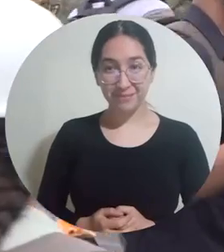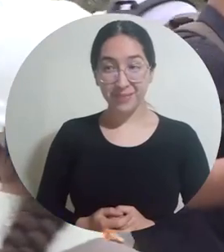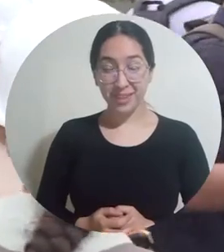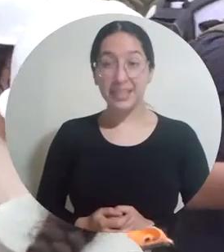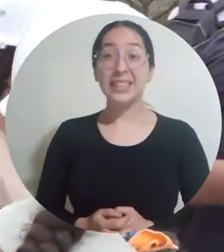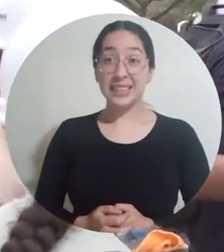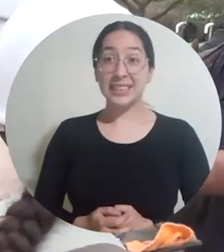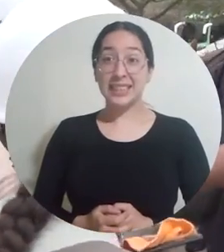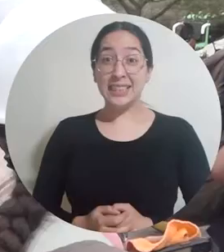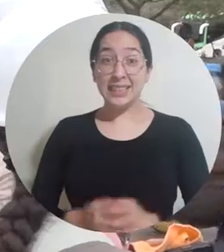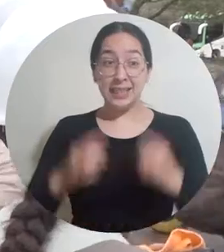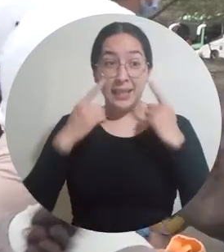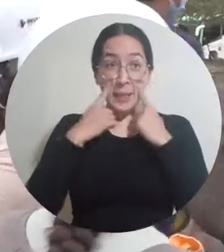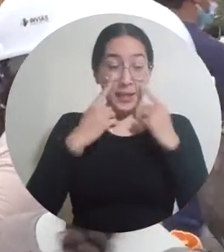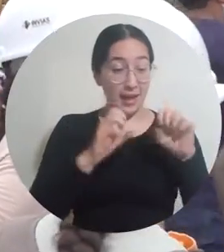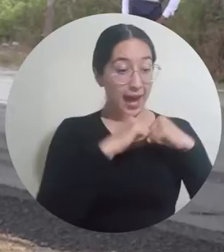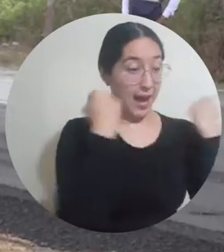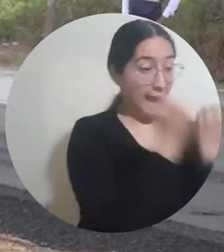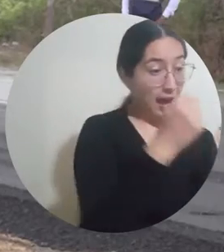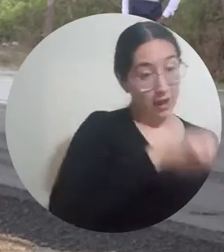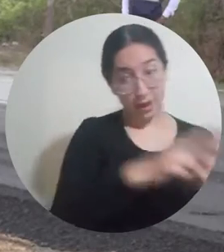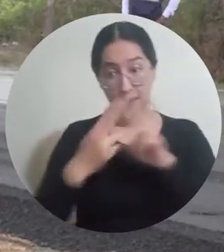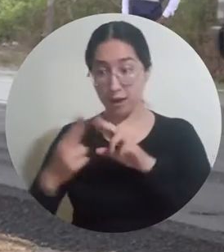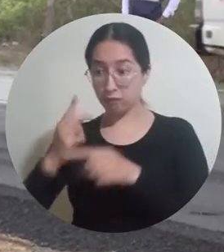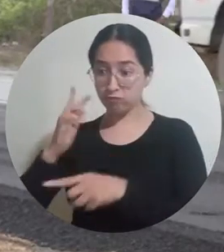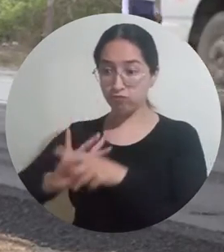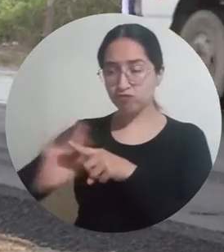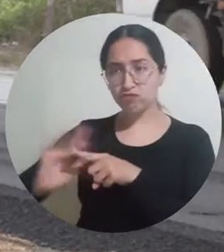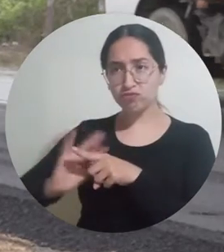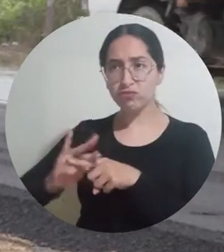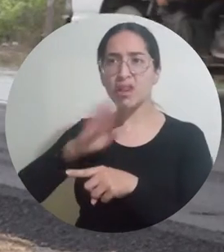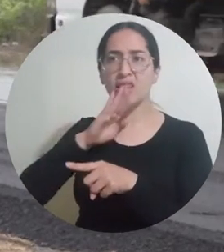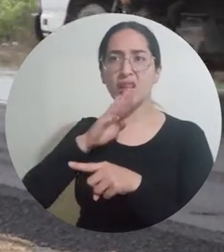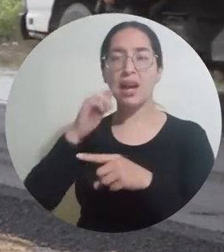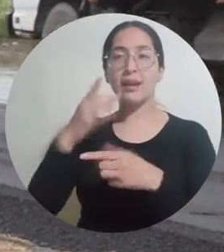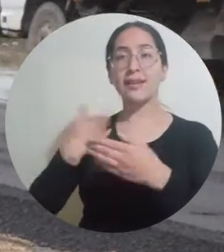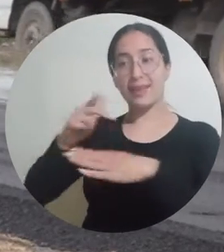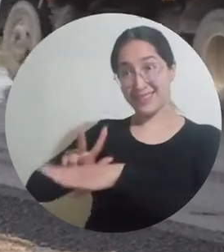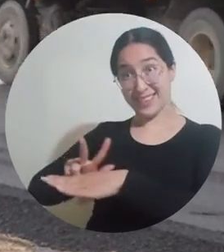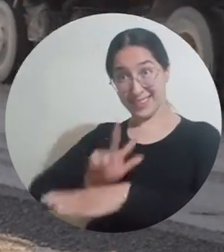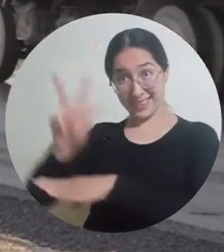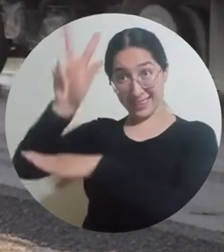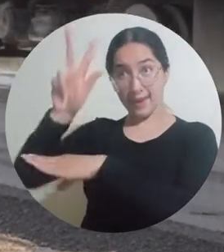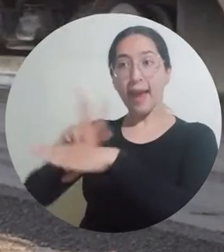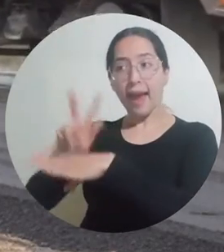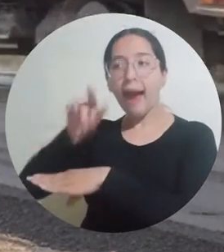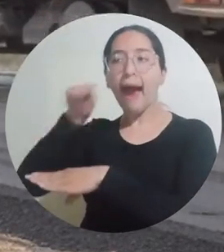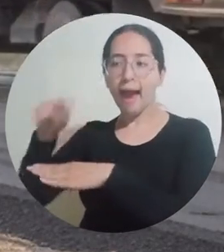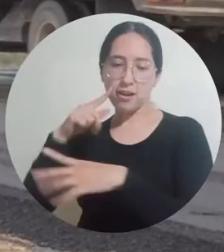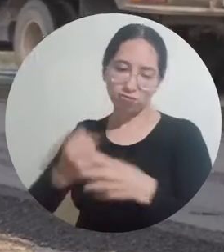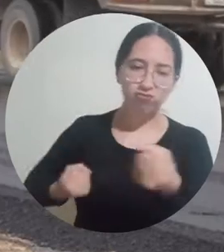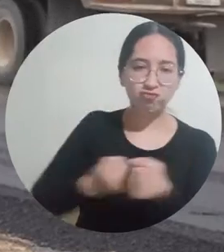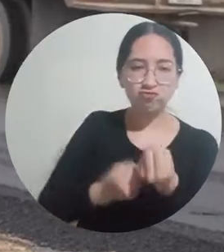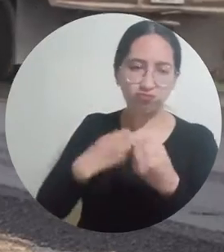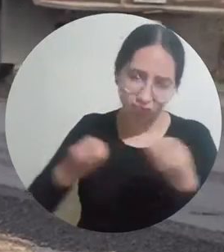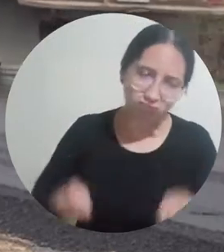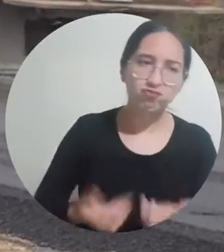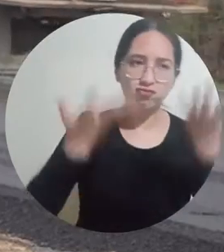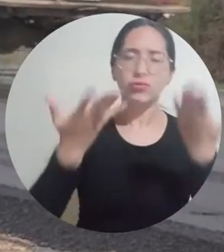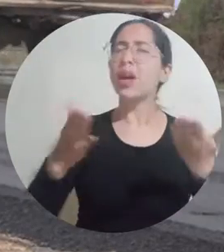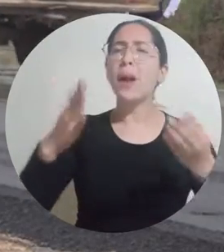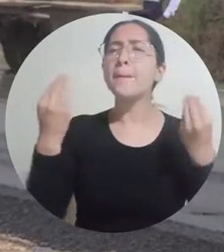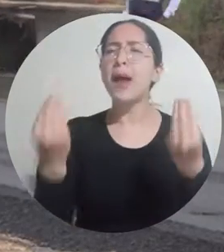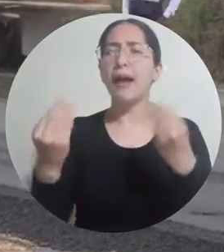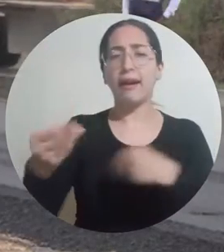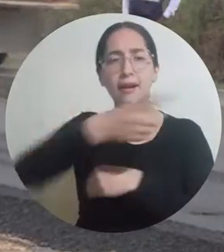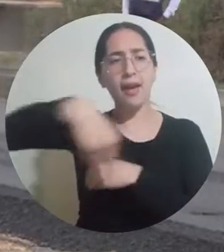Del Aula a la Obra es un programa liderado directamente desde la Dirección General del Instituto Nacional de Vías y busca impactar